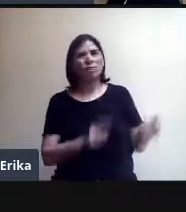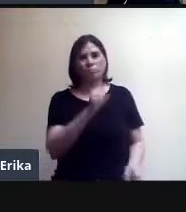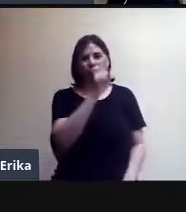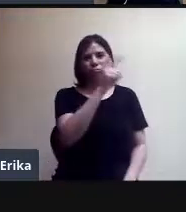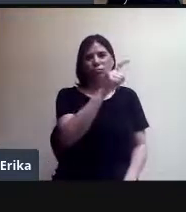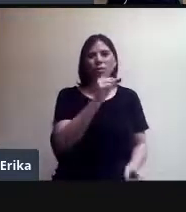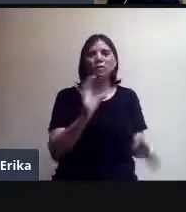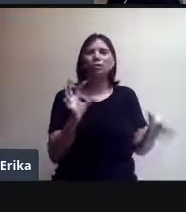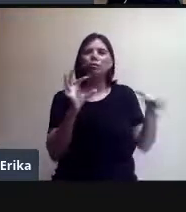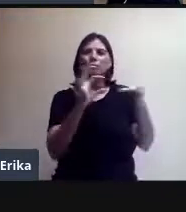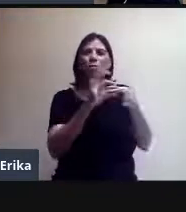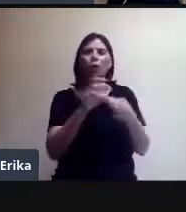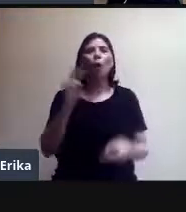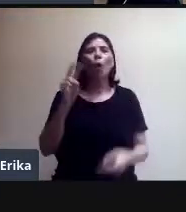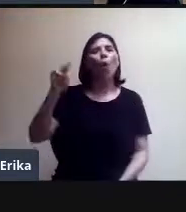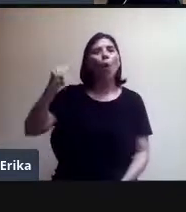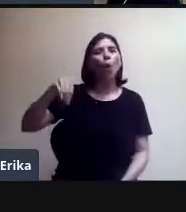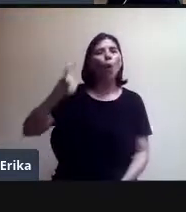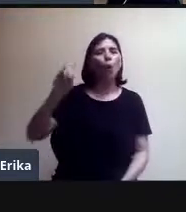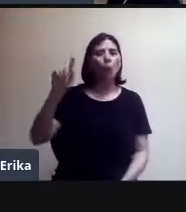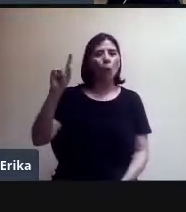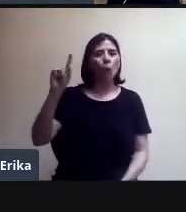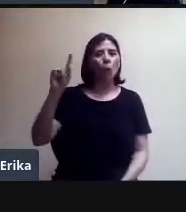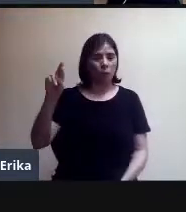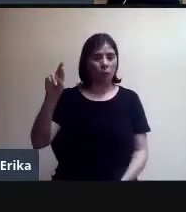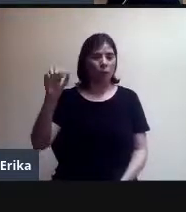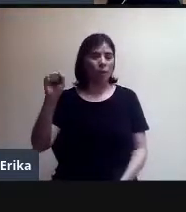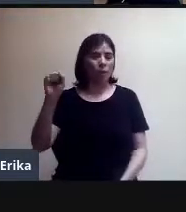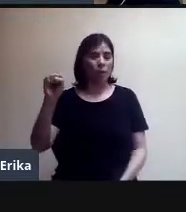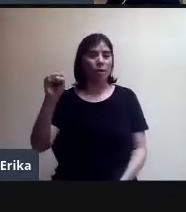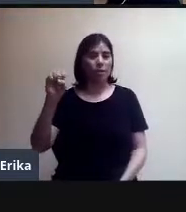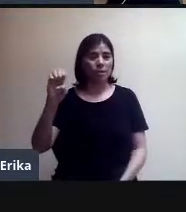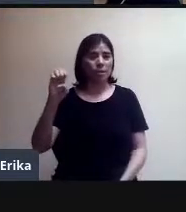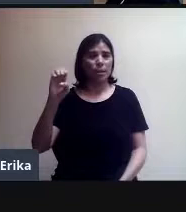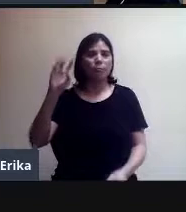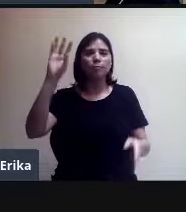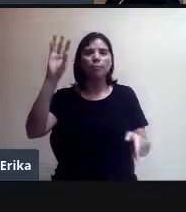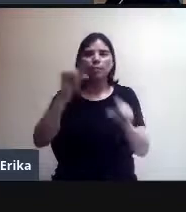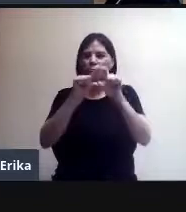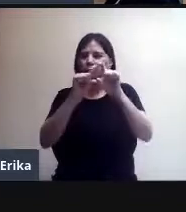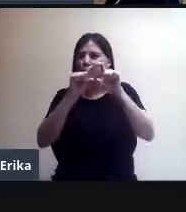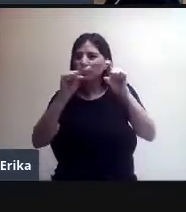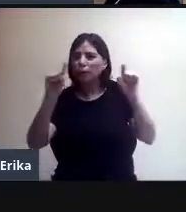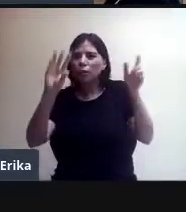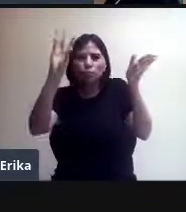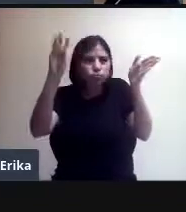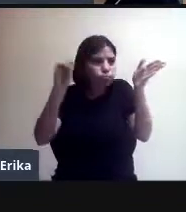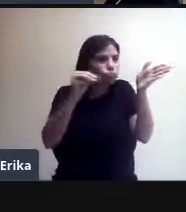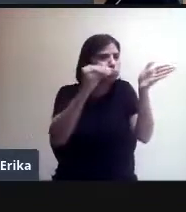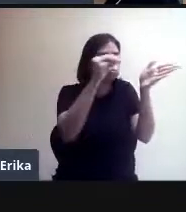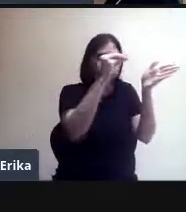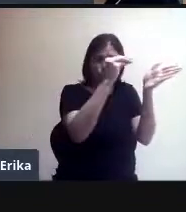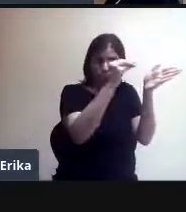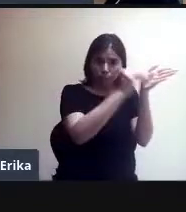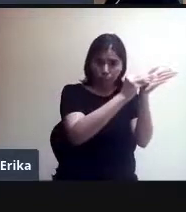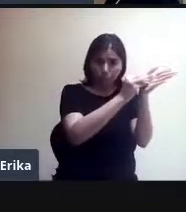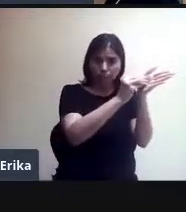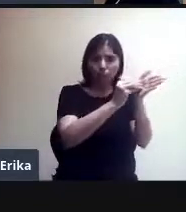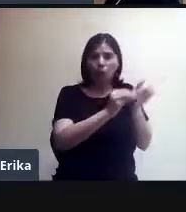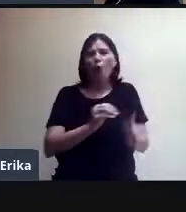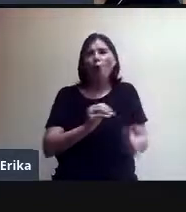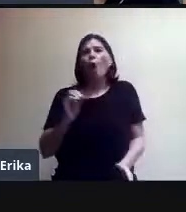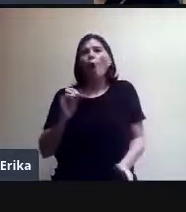unirse, si es el caso, que alguien nos convoca. Y pegamos el código. Ahorita voy a esa parte. O bien,